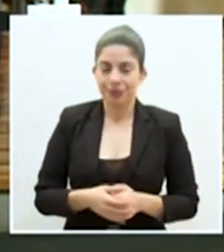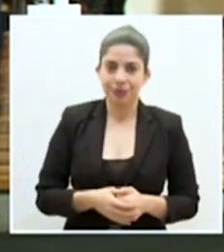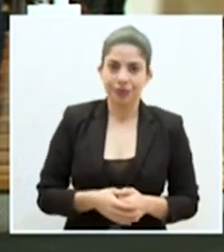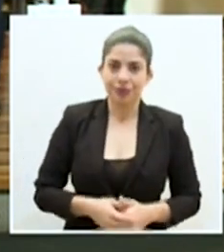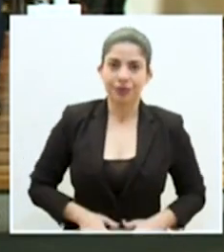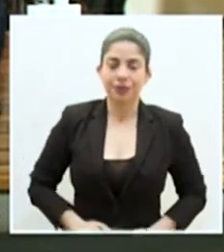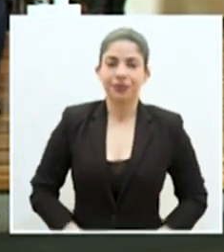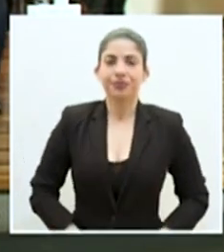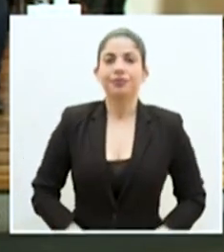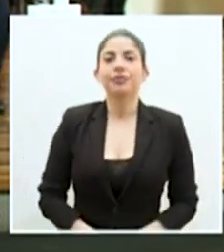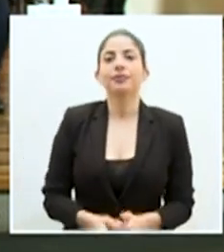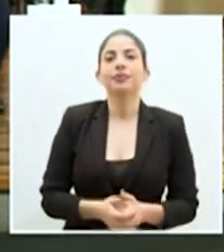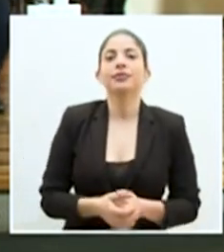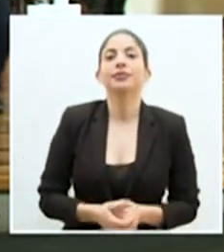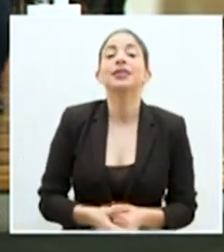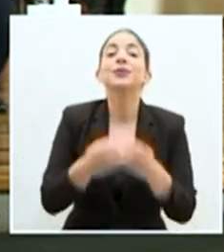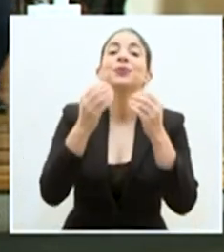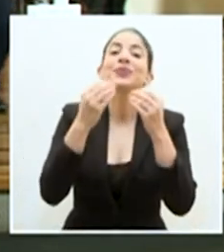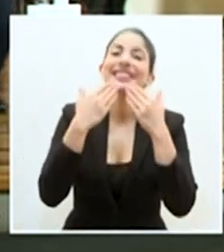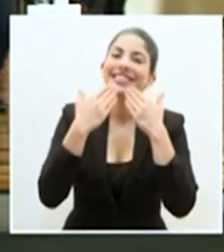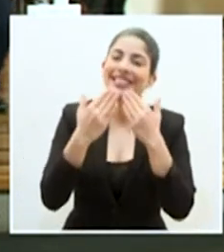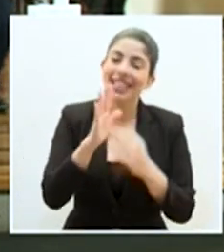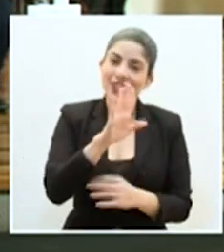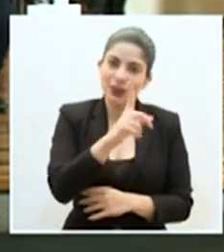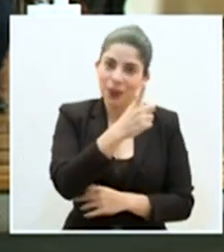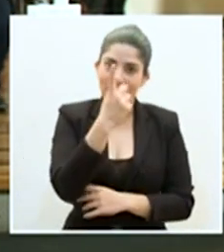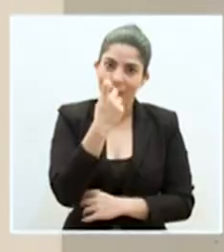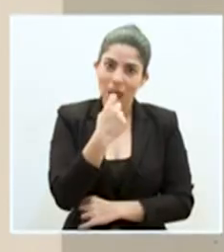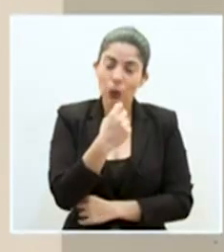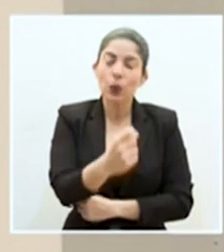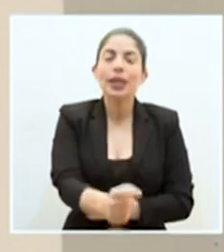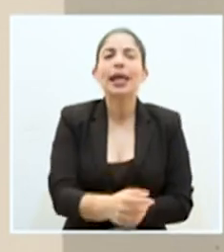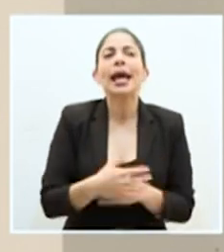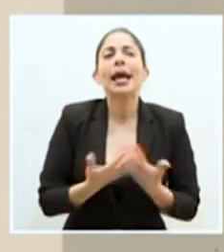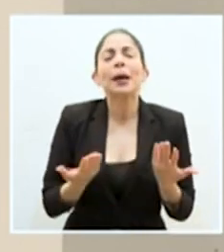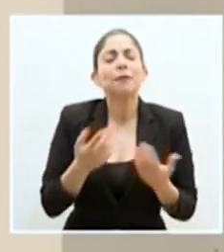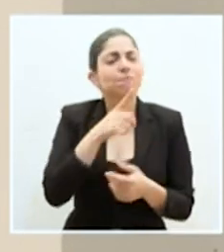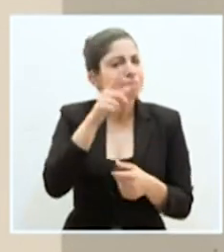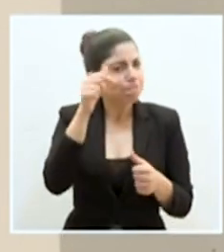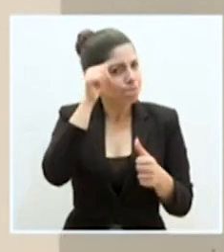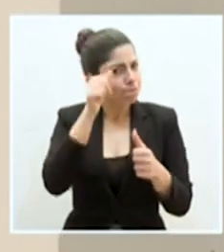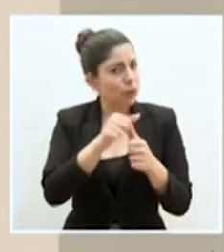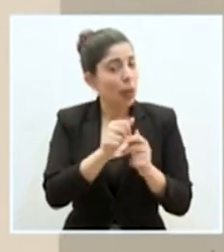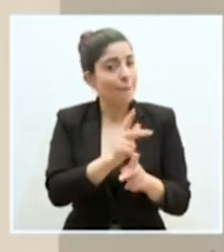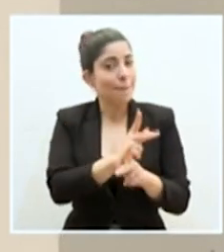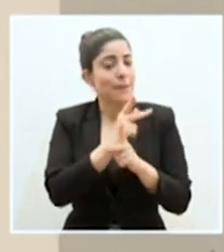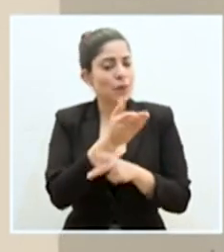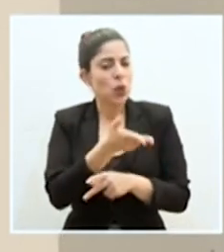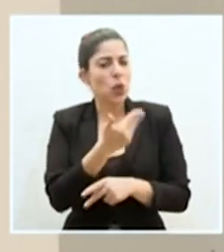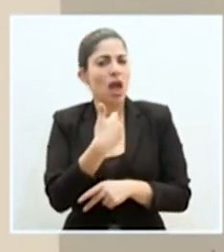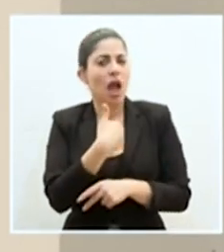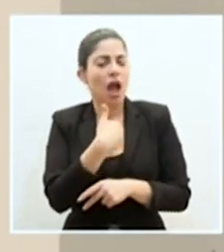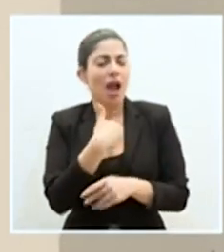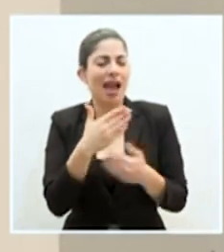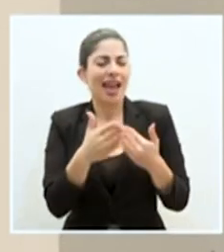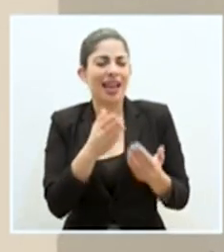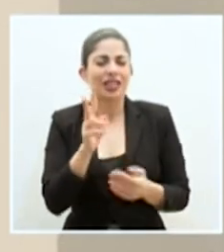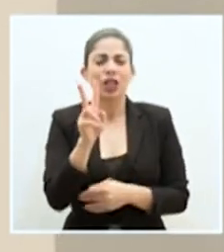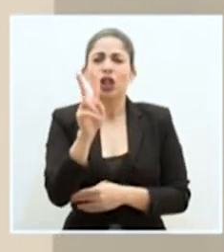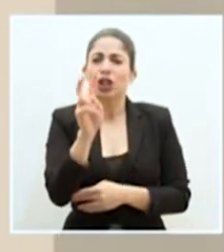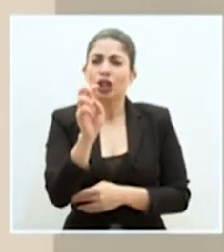Muchas gracias por la pregunta. Recordemos que en Proteger tenemos cerca de